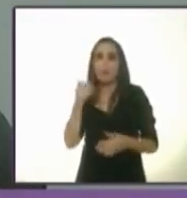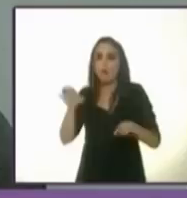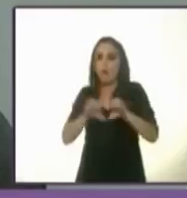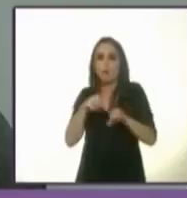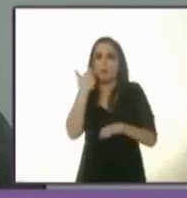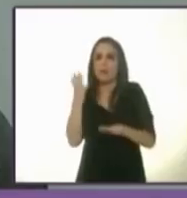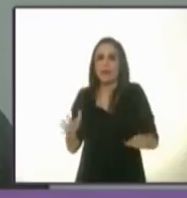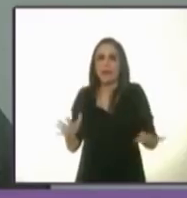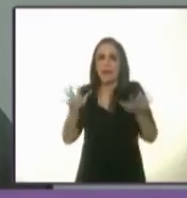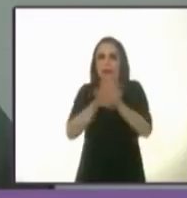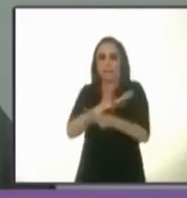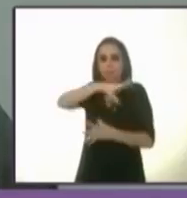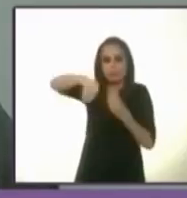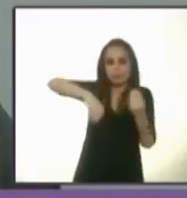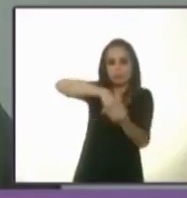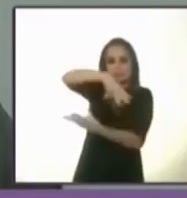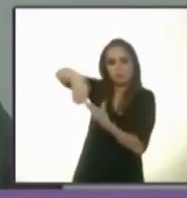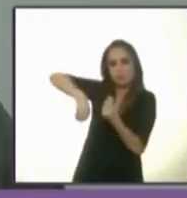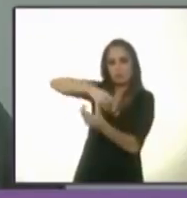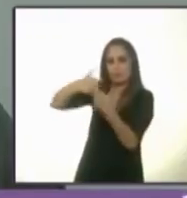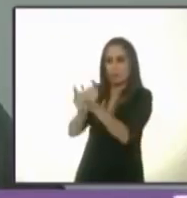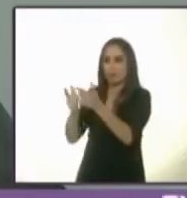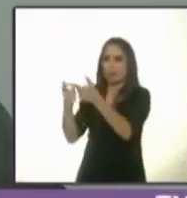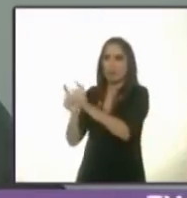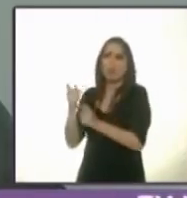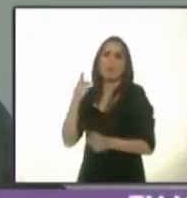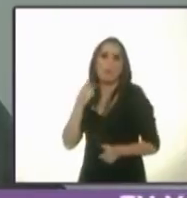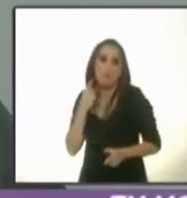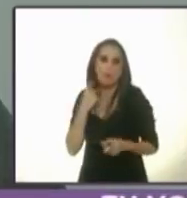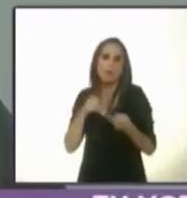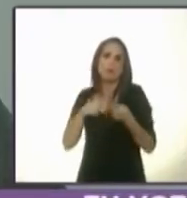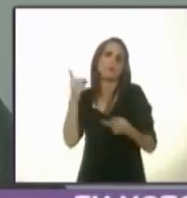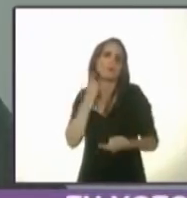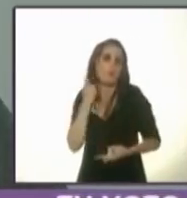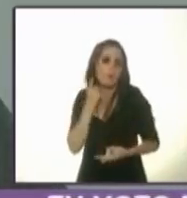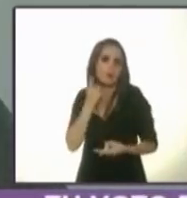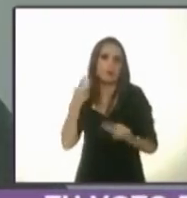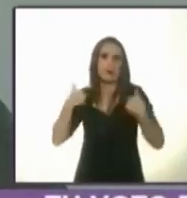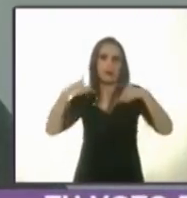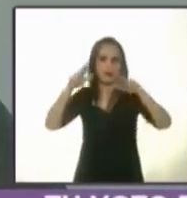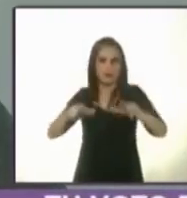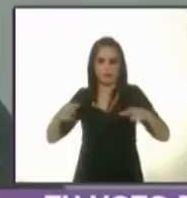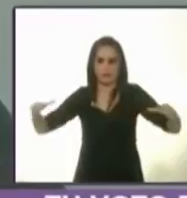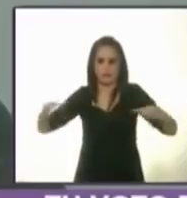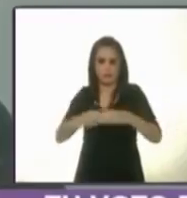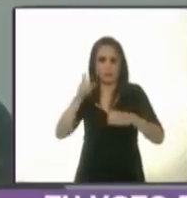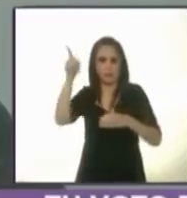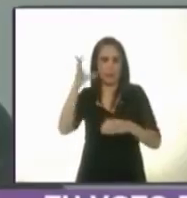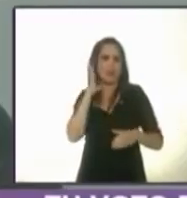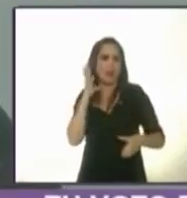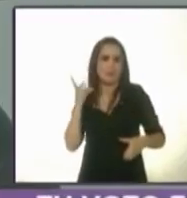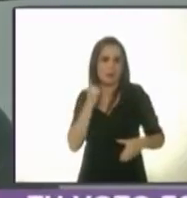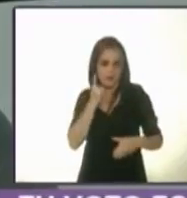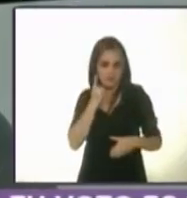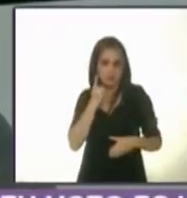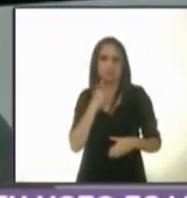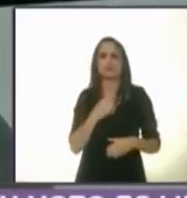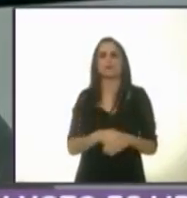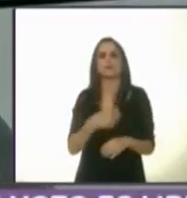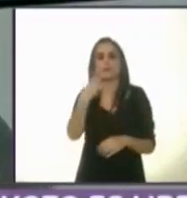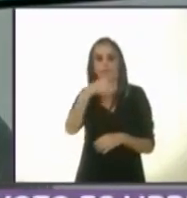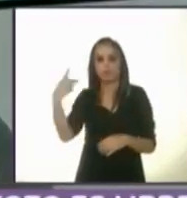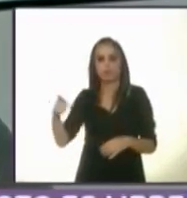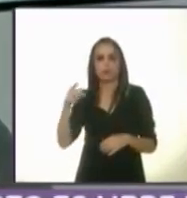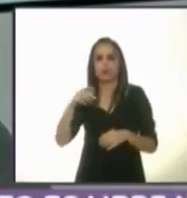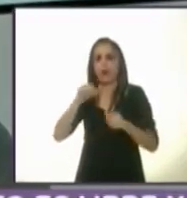constitucional de todos los partidos y diputados representados en el nuevo Congreso, convocado por los organismos